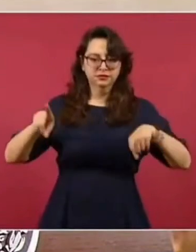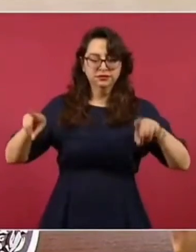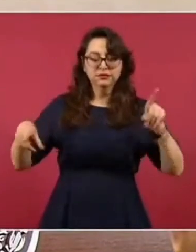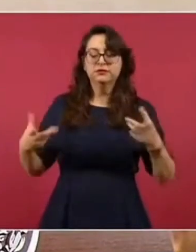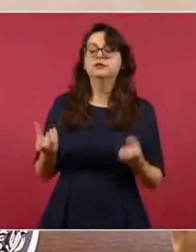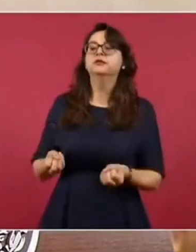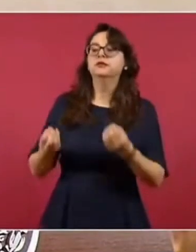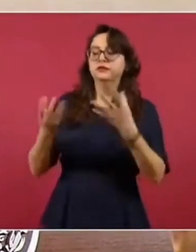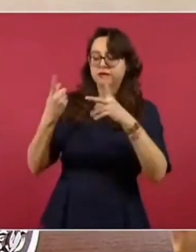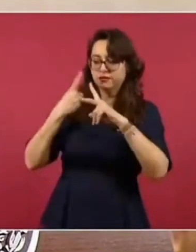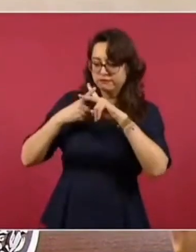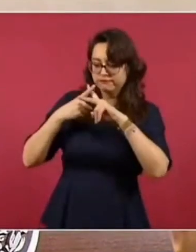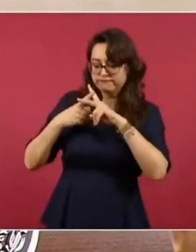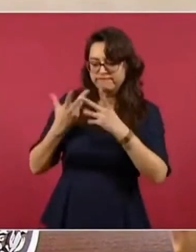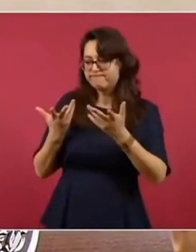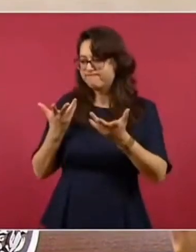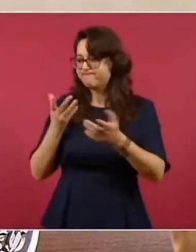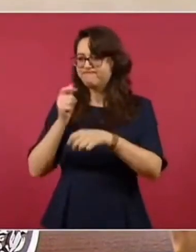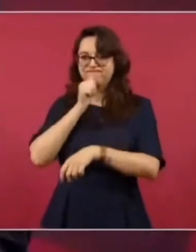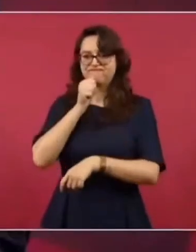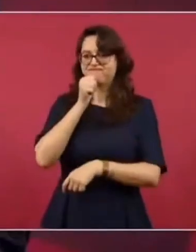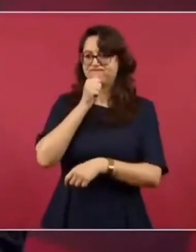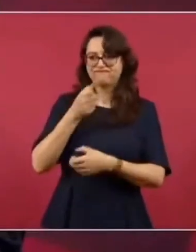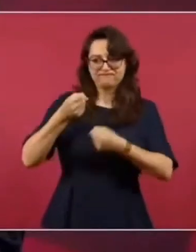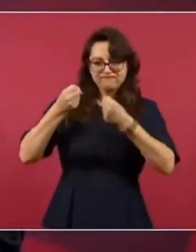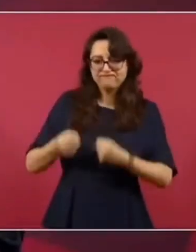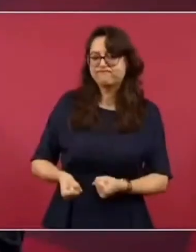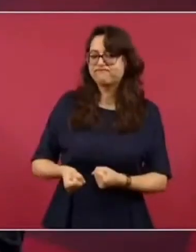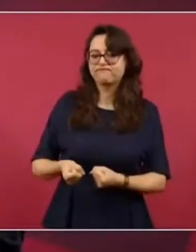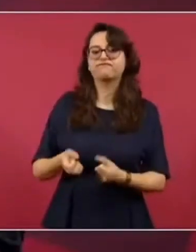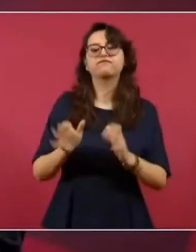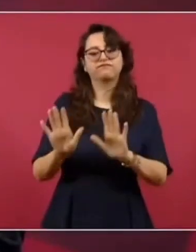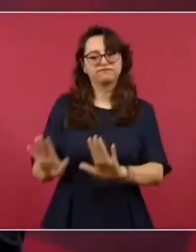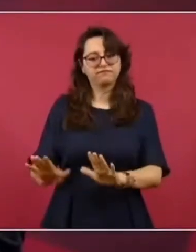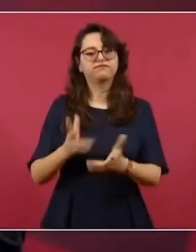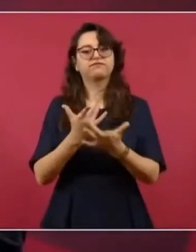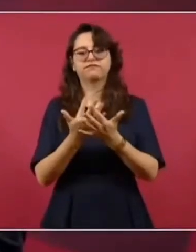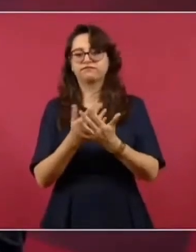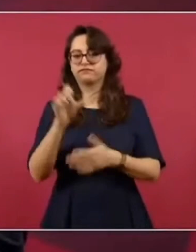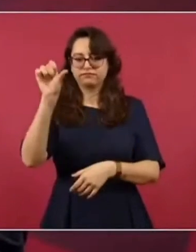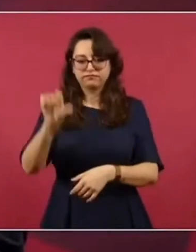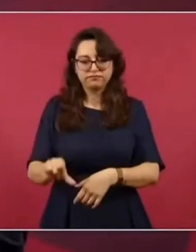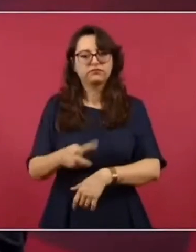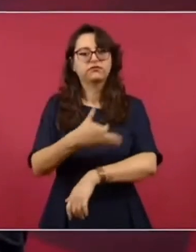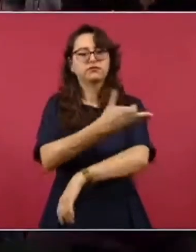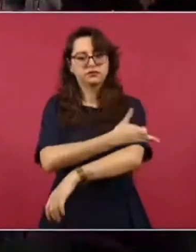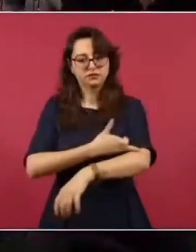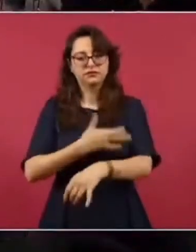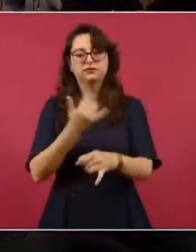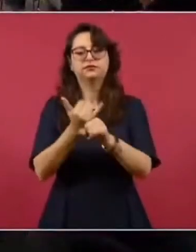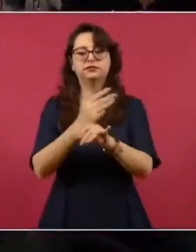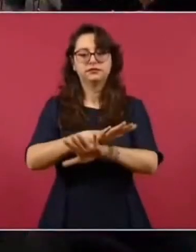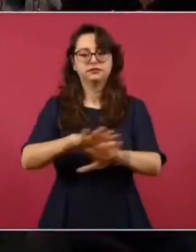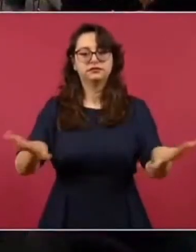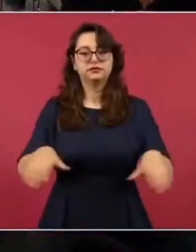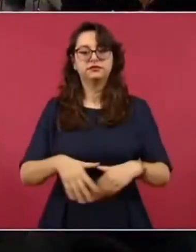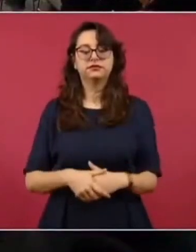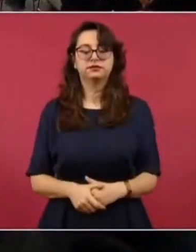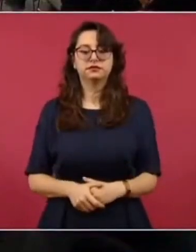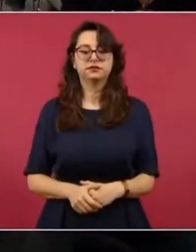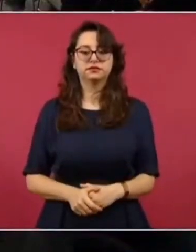Por eso en la tarde se va a informar. ¿La seguridad está en la empresa privada?